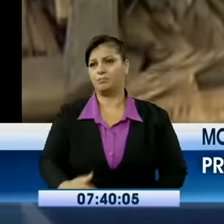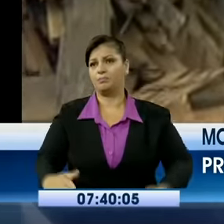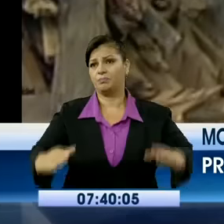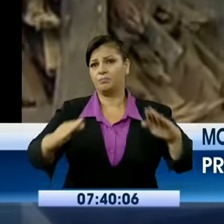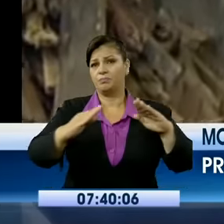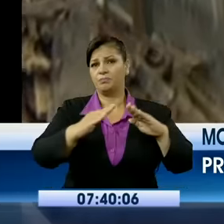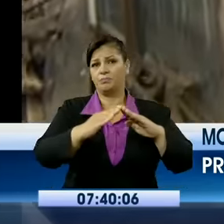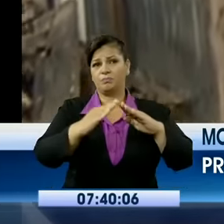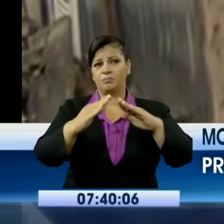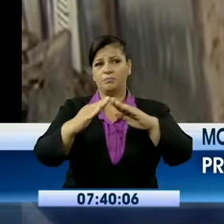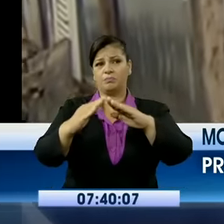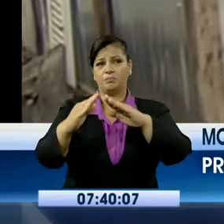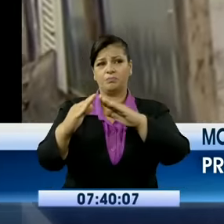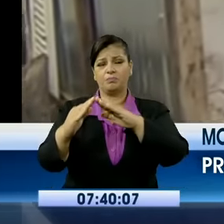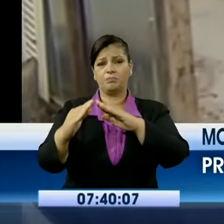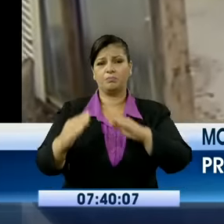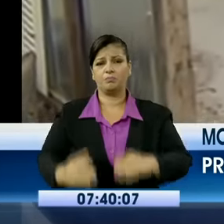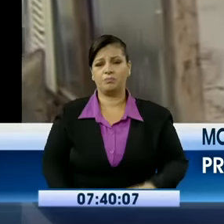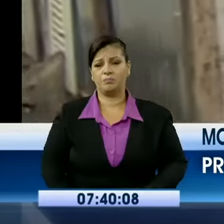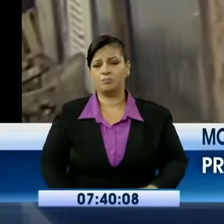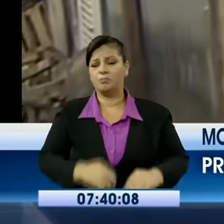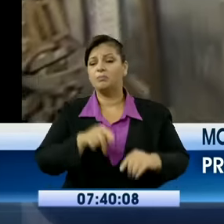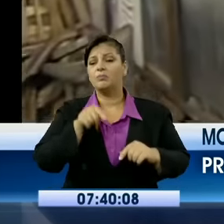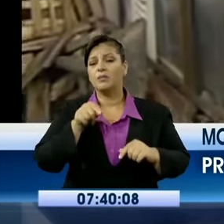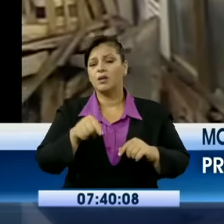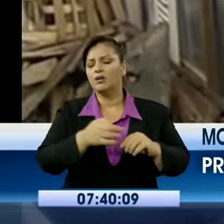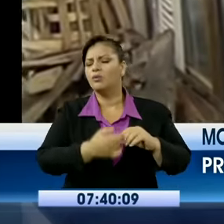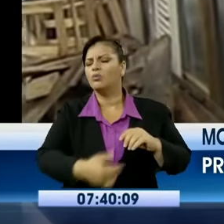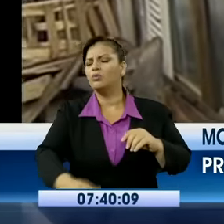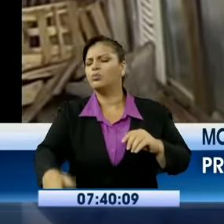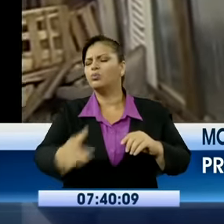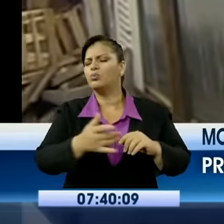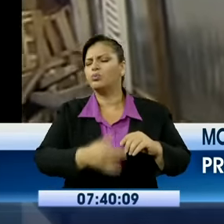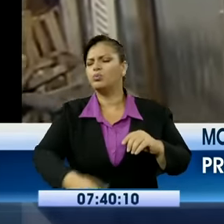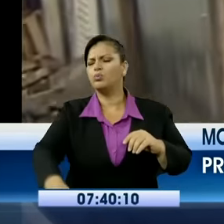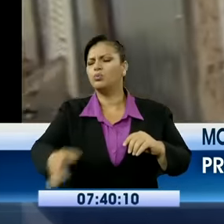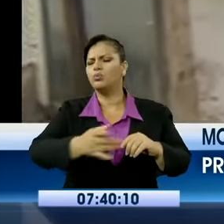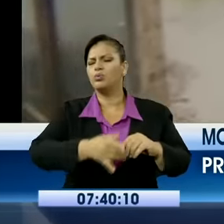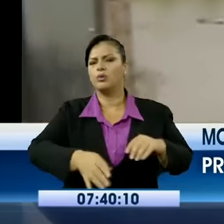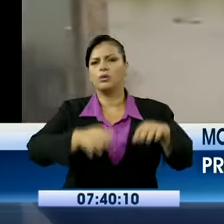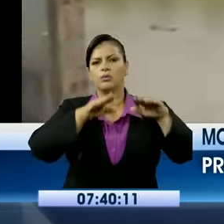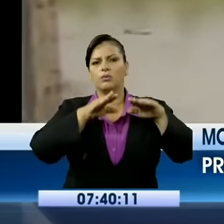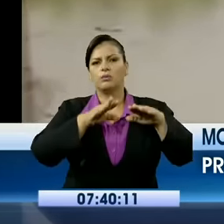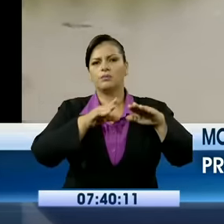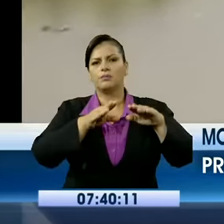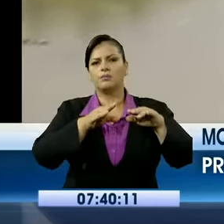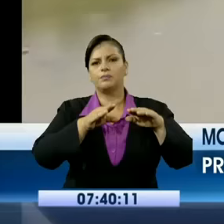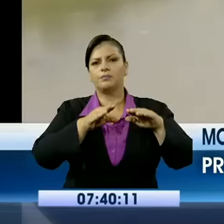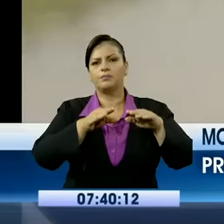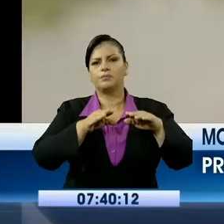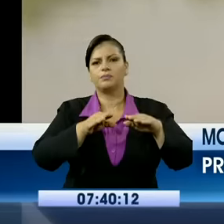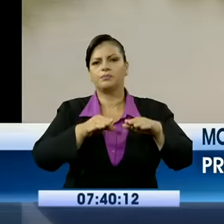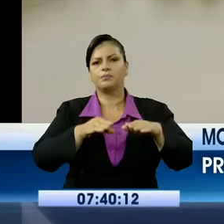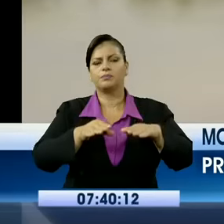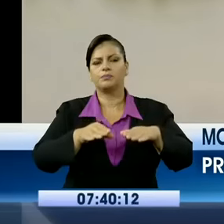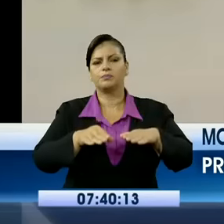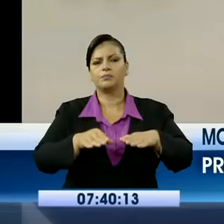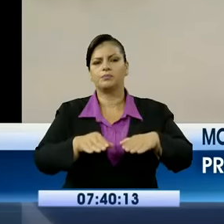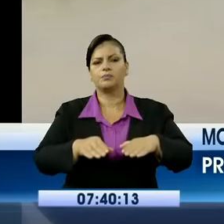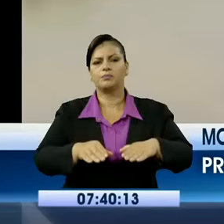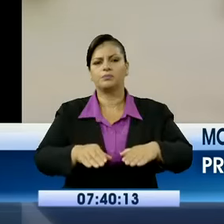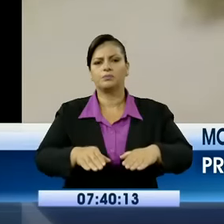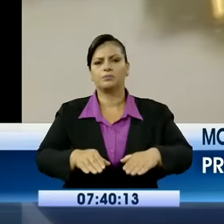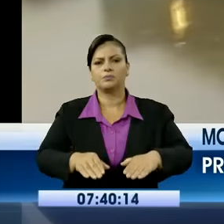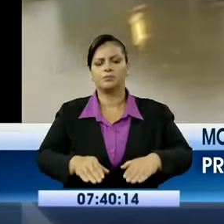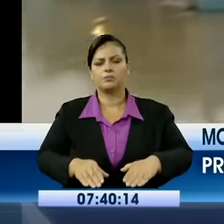tratar de lograr que el agua abandone este sector, tratar de que este líquido se vaya hacia las zonas o